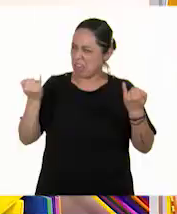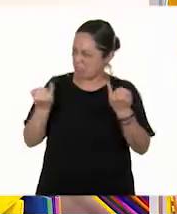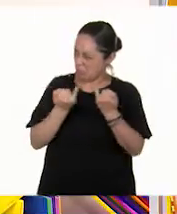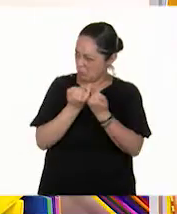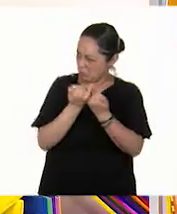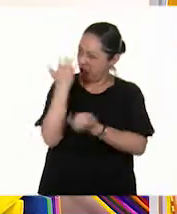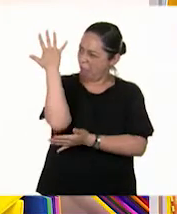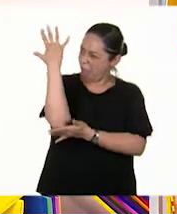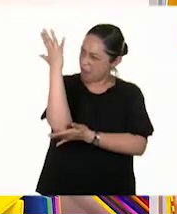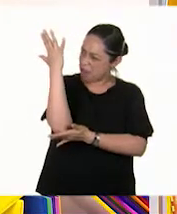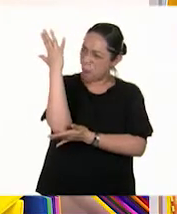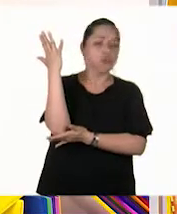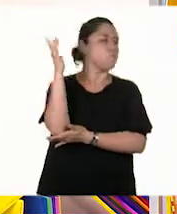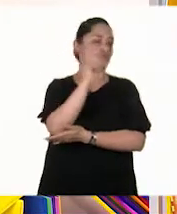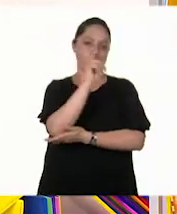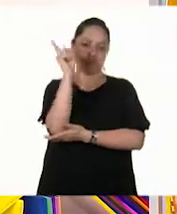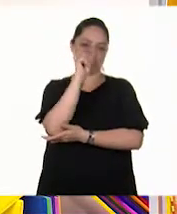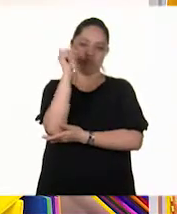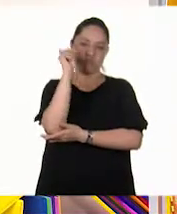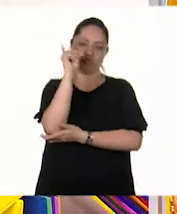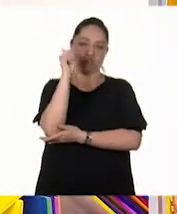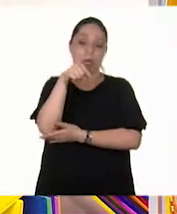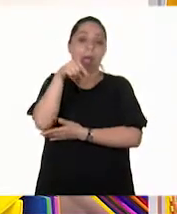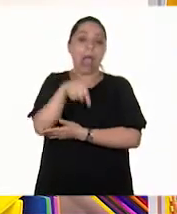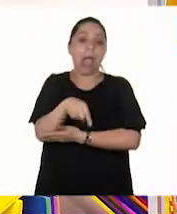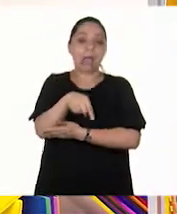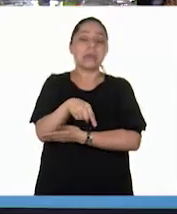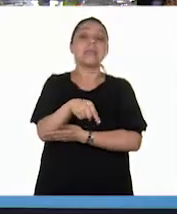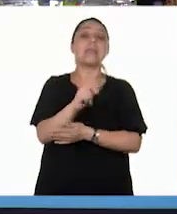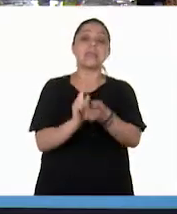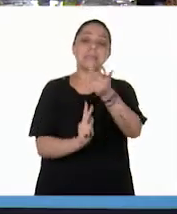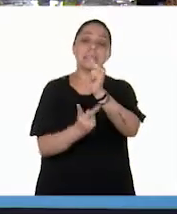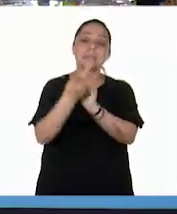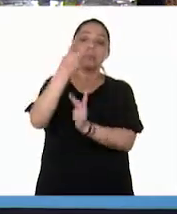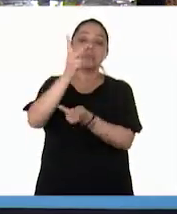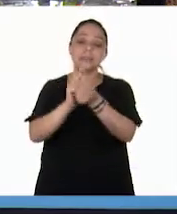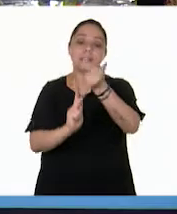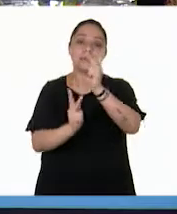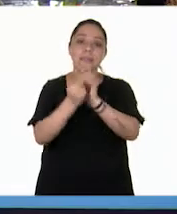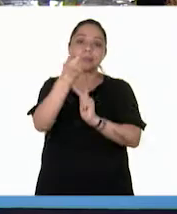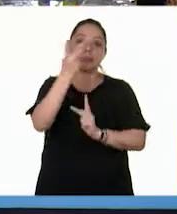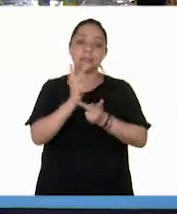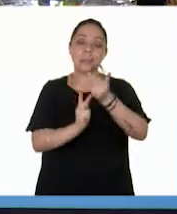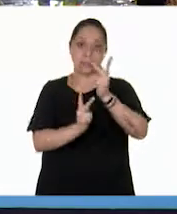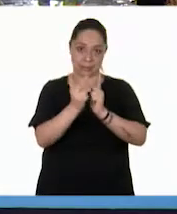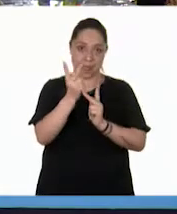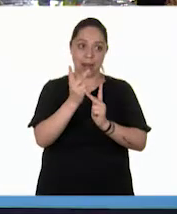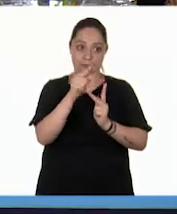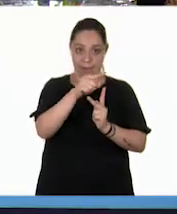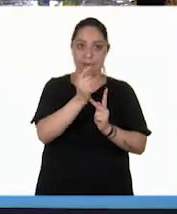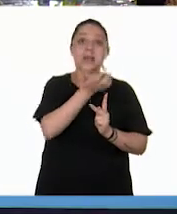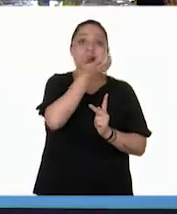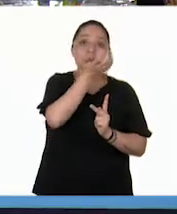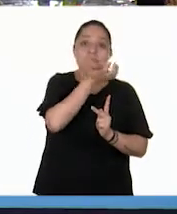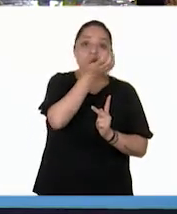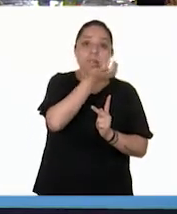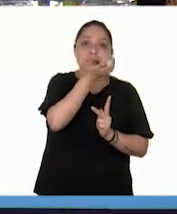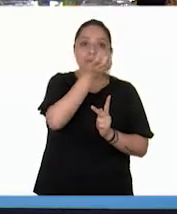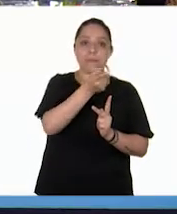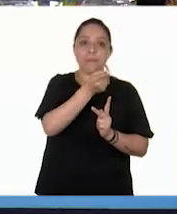en los árboles, maestra Abril? No, este viene de una hierba. Sin embargo, lo que tienen que tomar en cuenta es que lo que